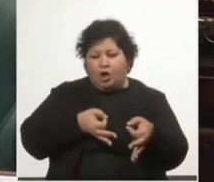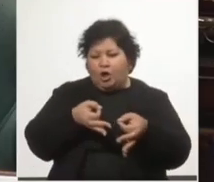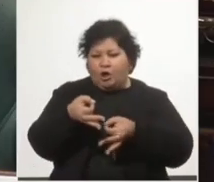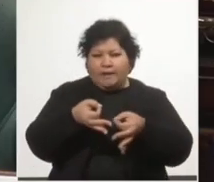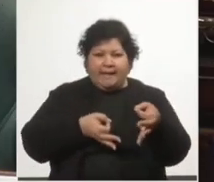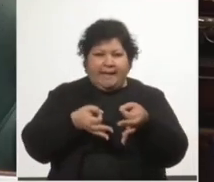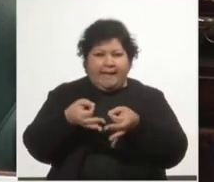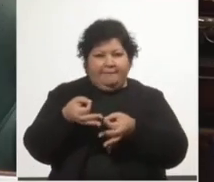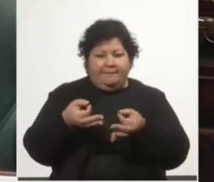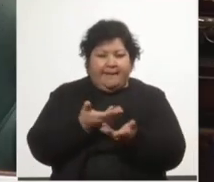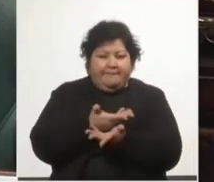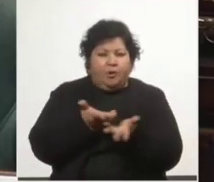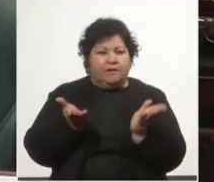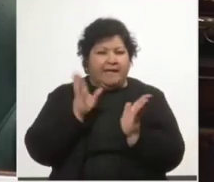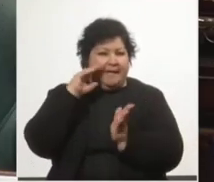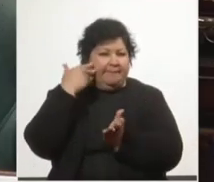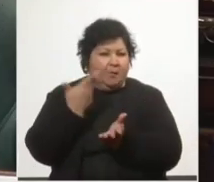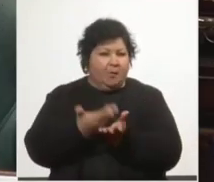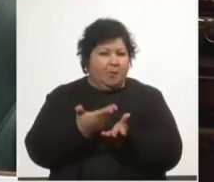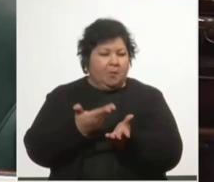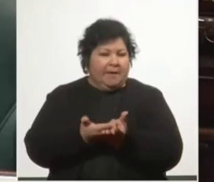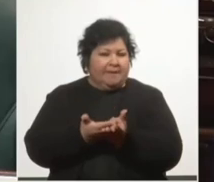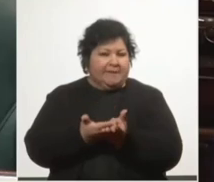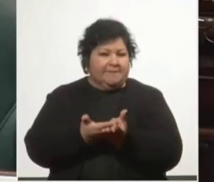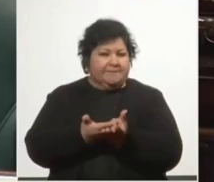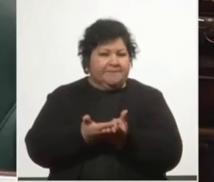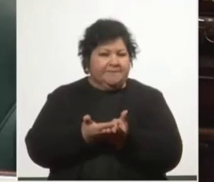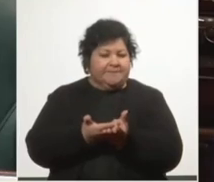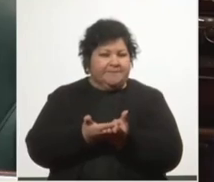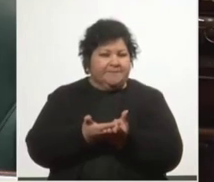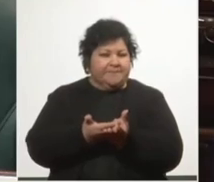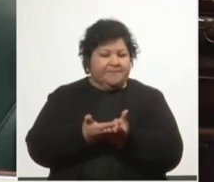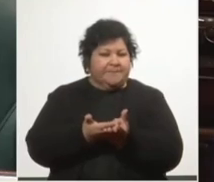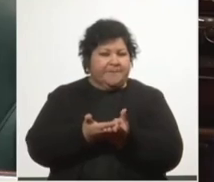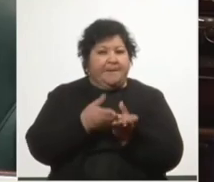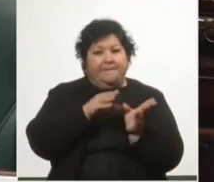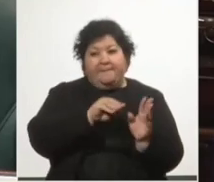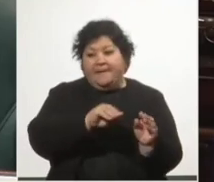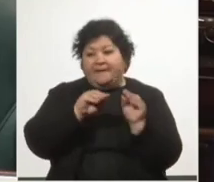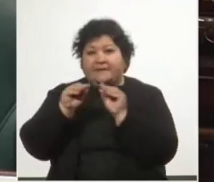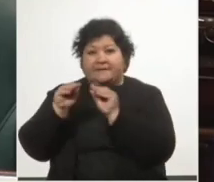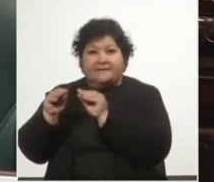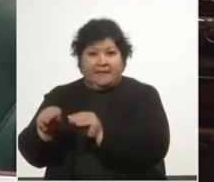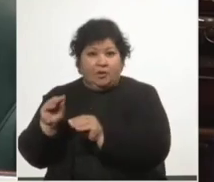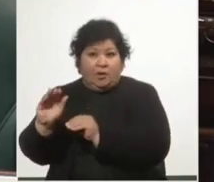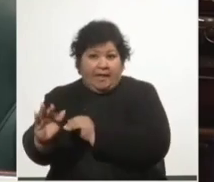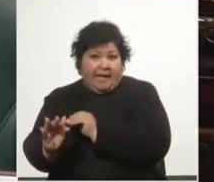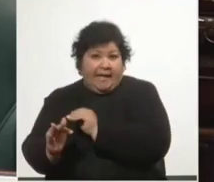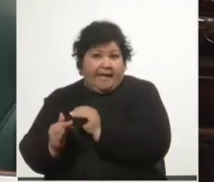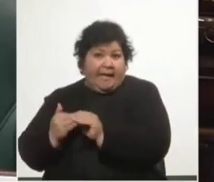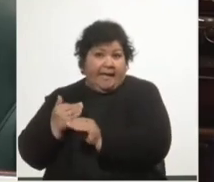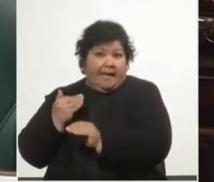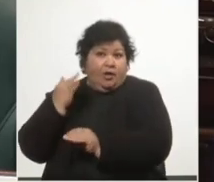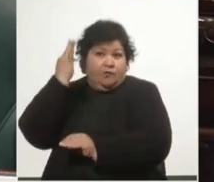costo fiscal de estas propuestas, pasándola a las administraciones siguientes, futuras.